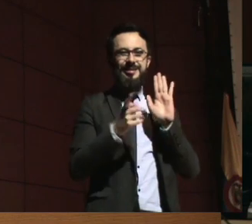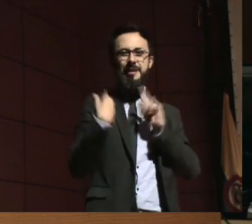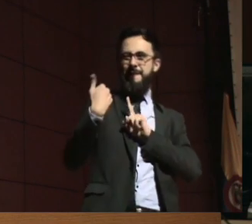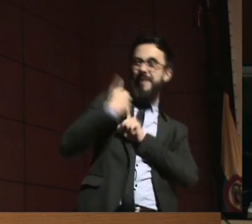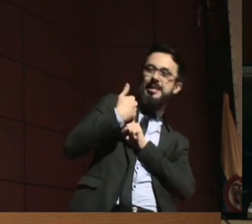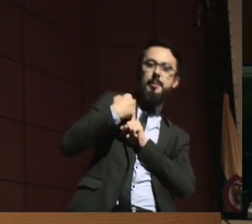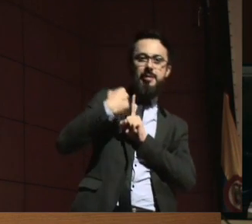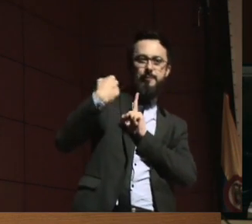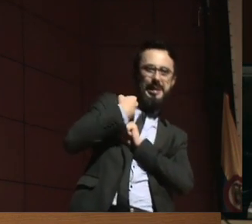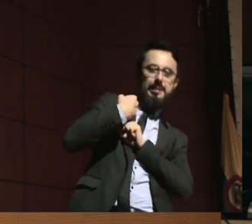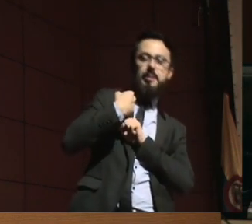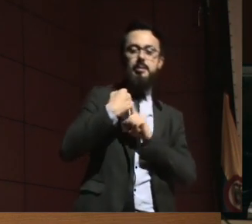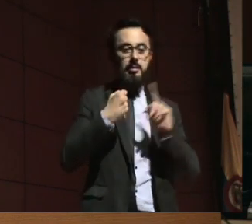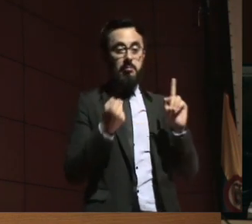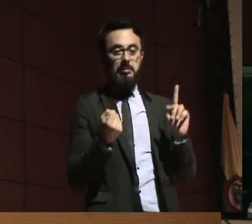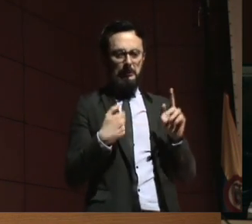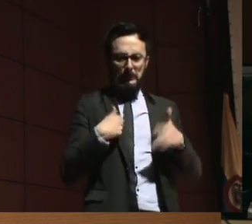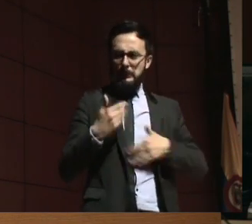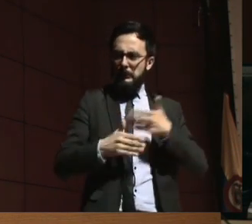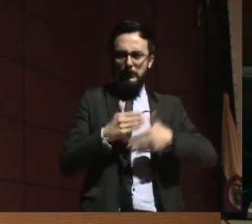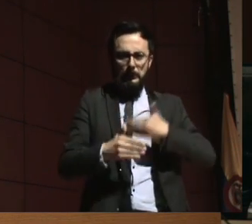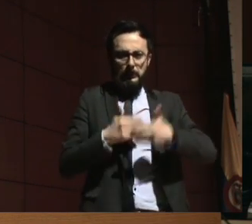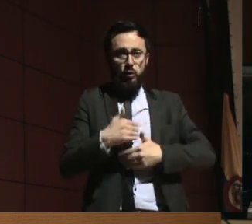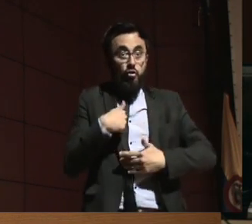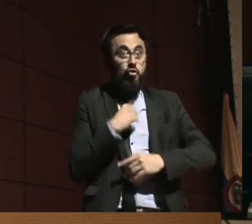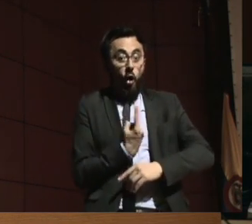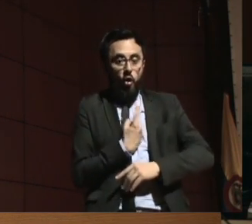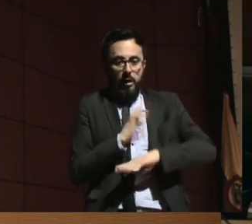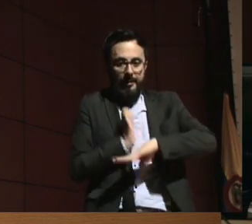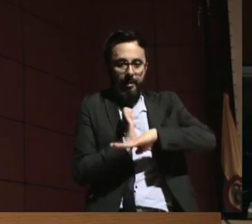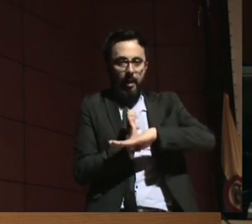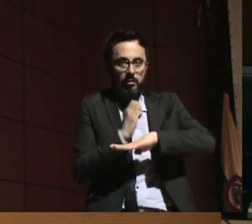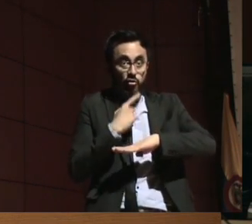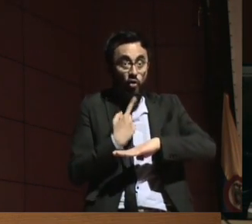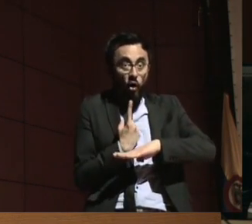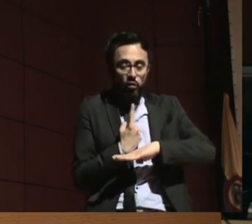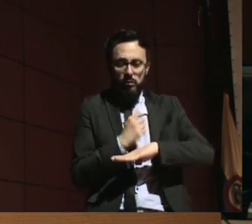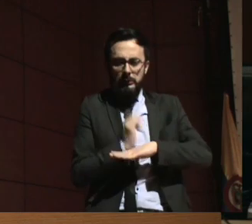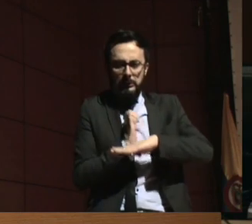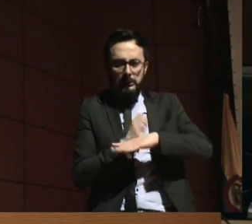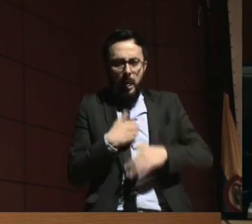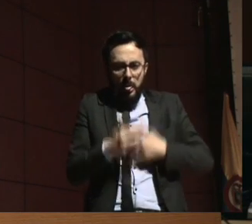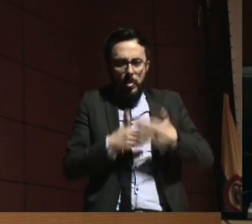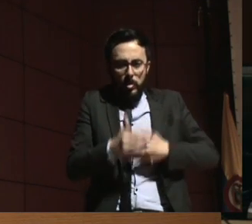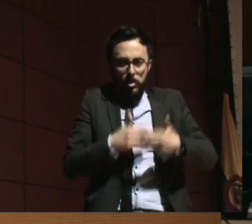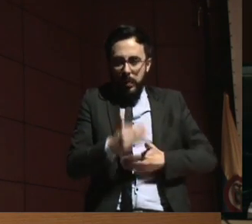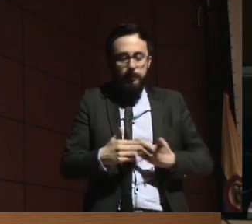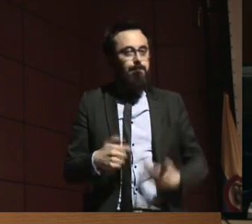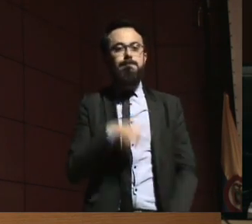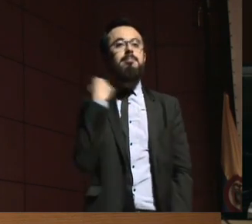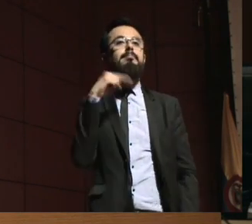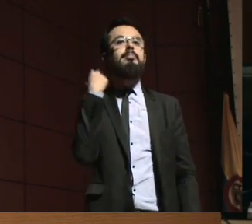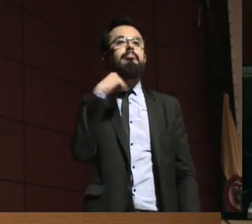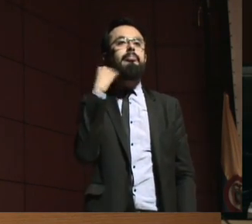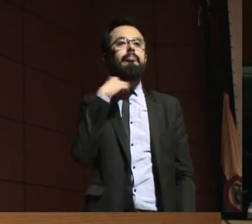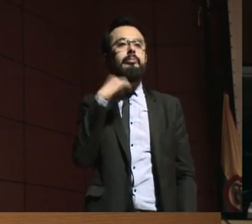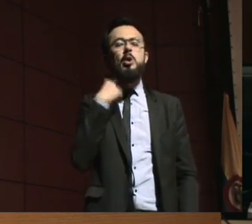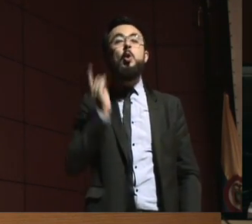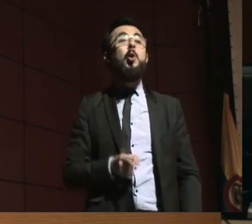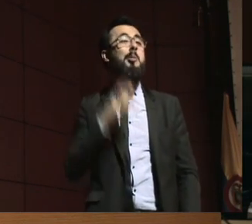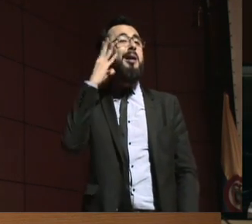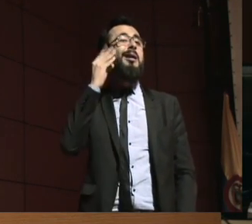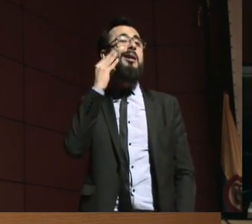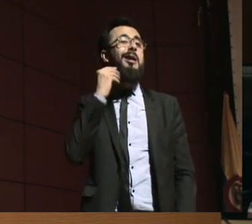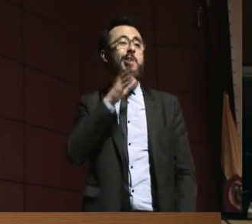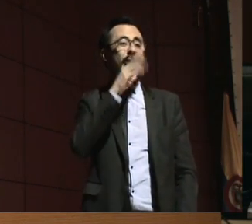nosotros como entidad no tenemos esa experticia y mal haríamos en contratar personas que se